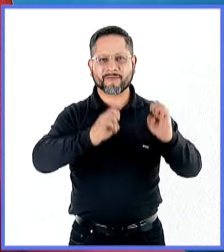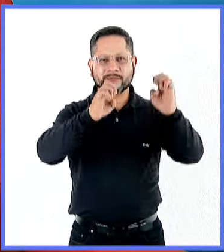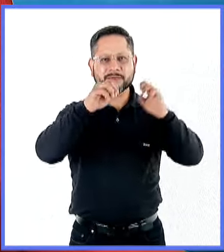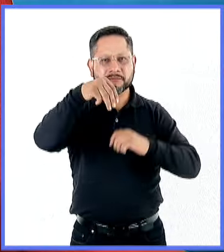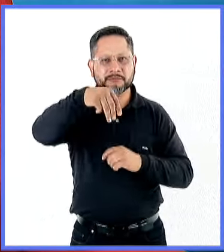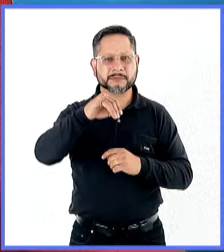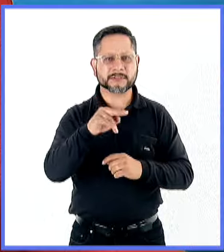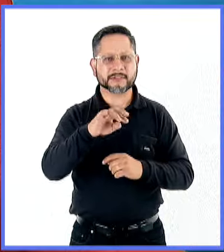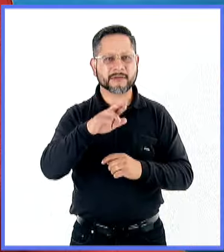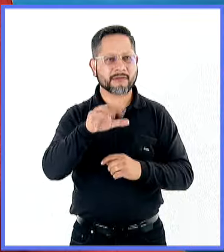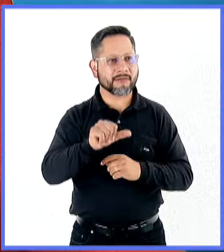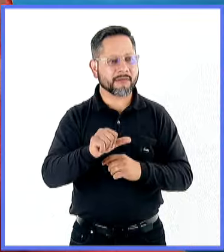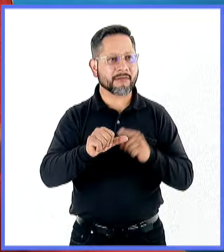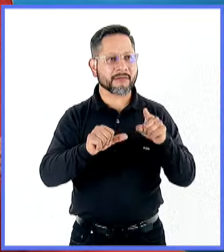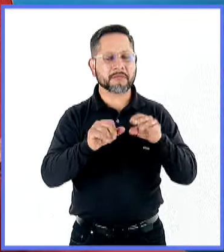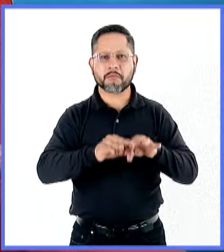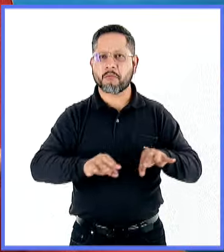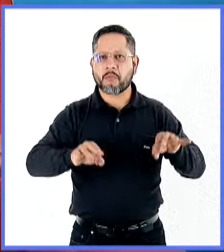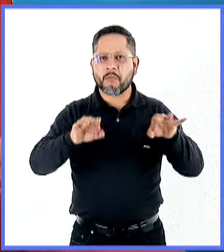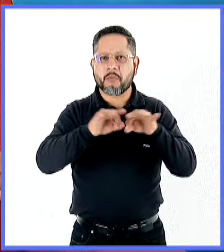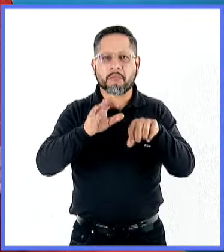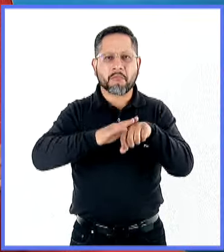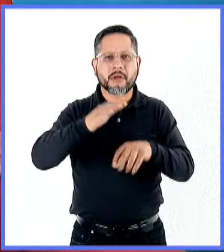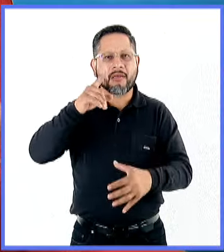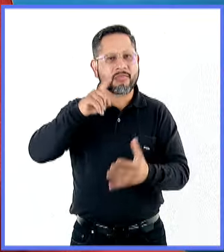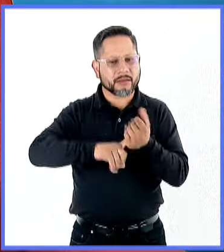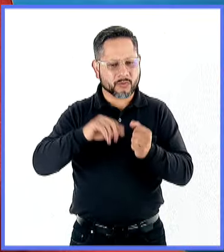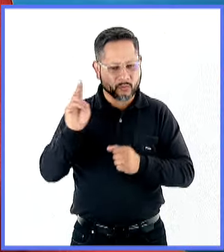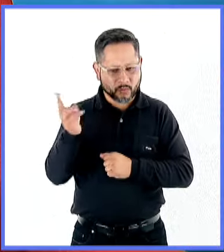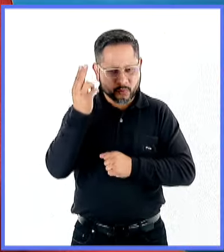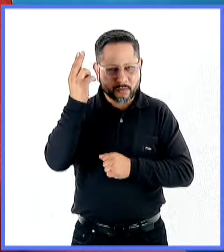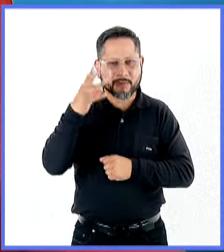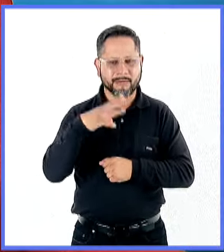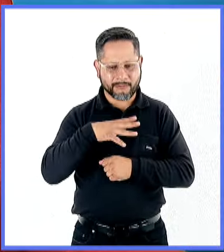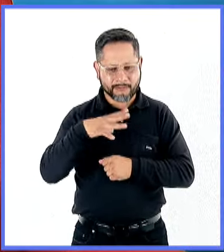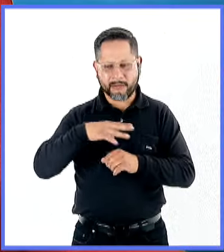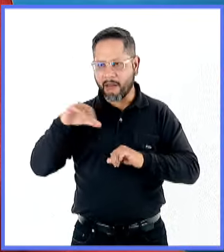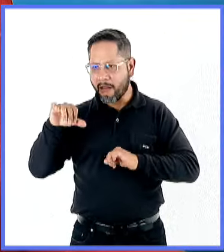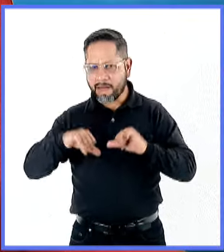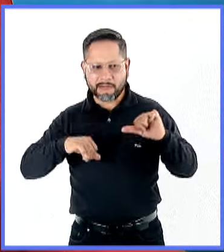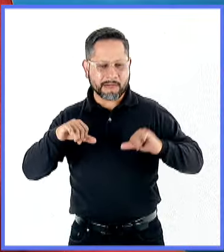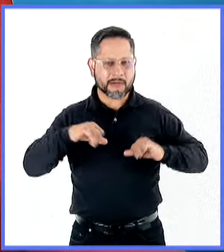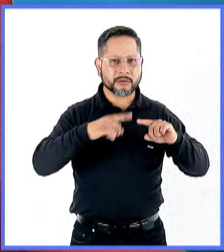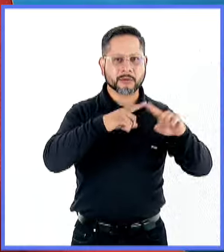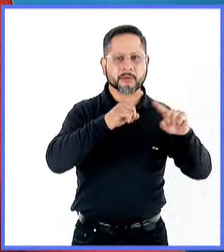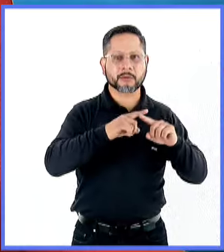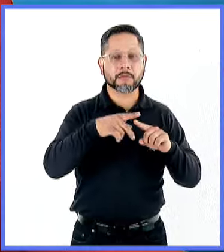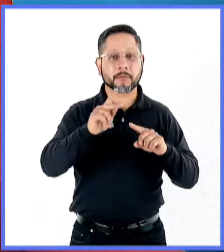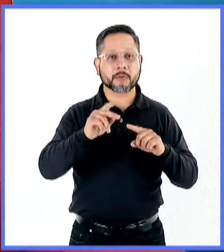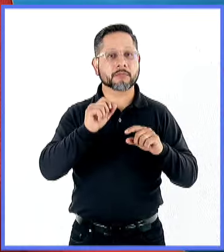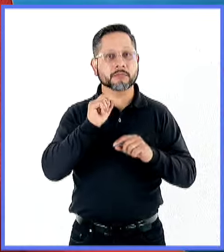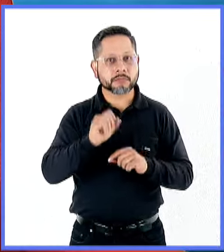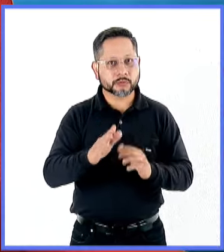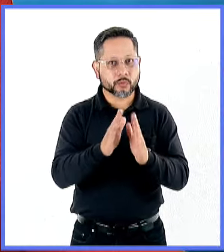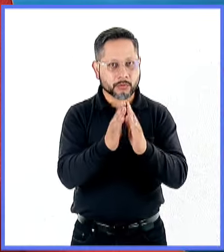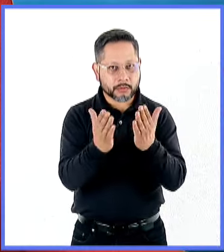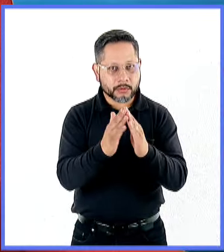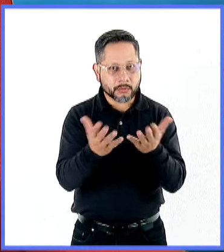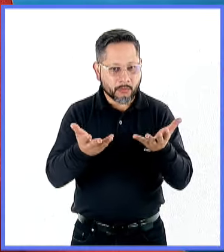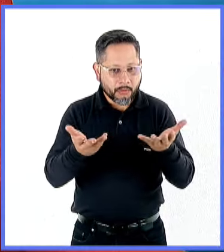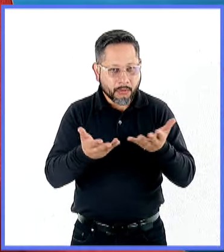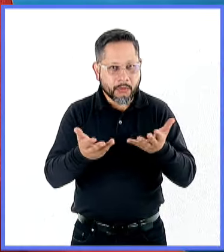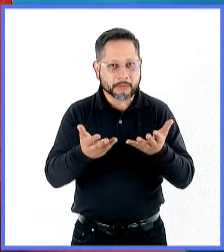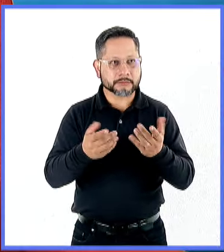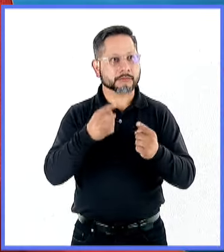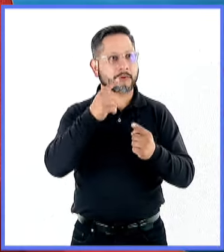justamente una parte importante de lo que sucede al interior de nuestra universidad, pero también de lo que sucede en el ámbito editorial, más allá de nuestras